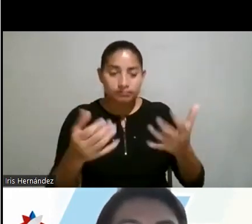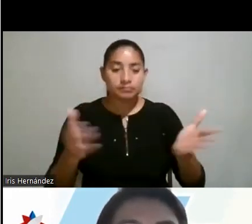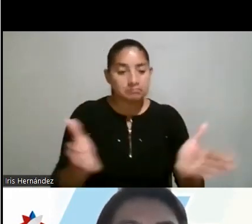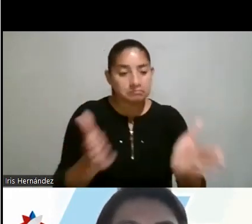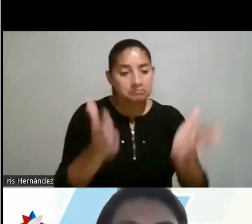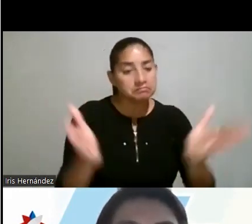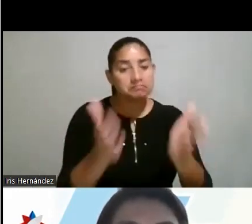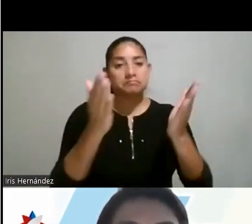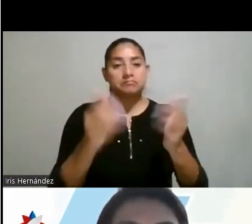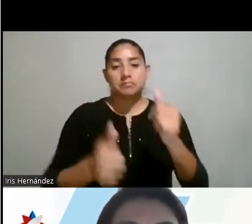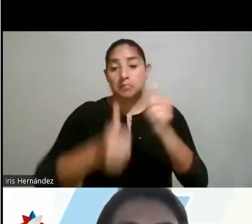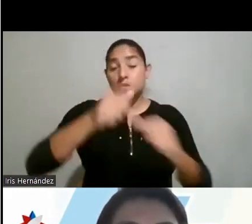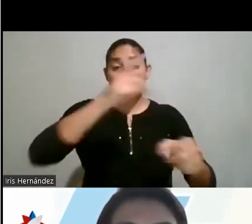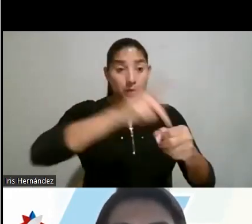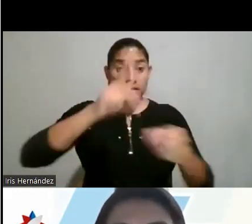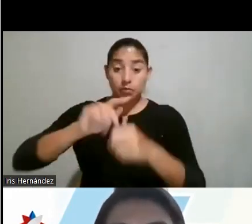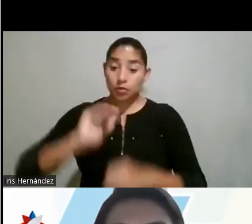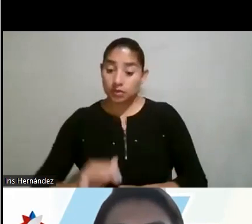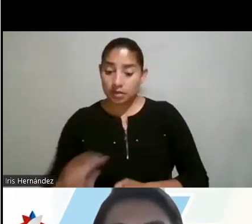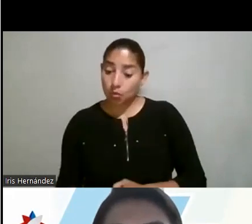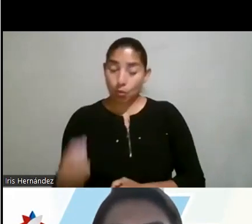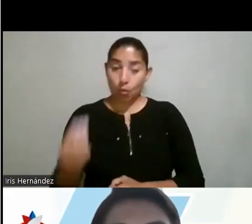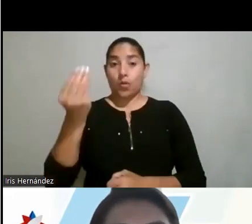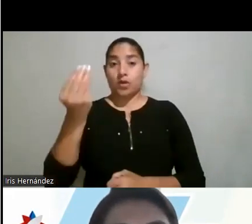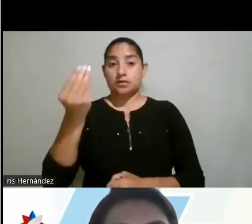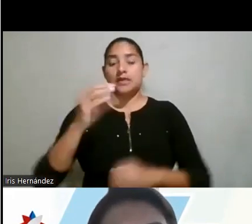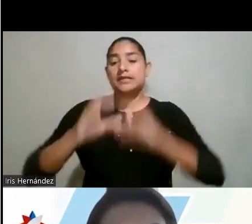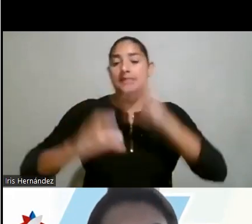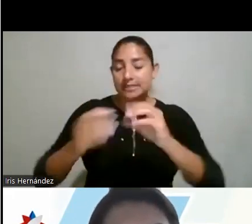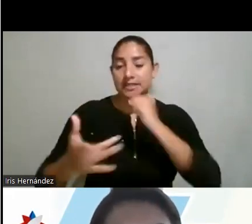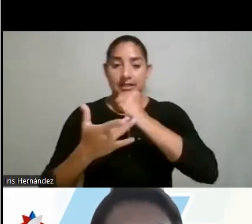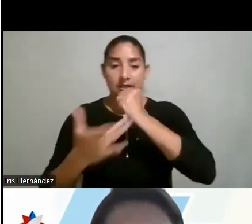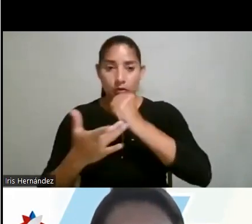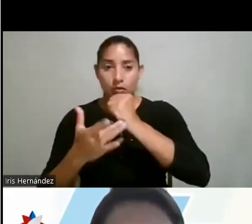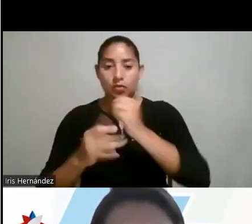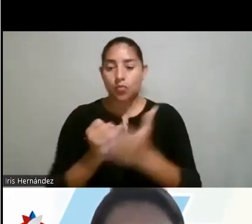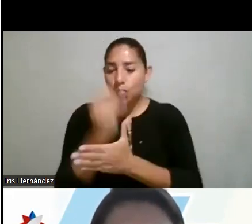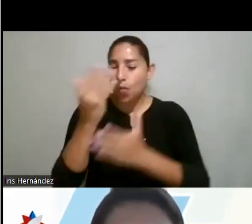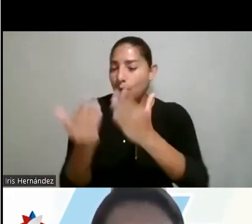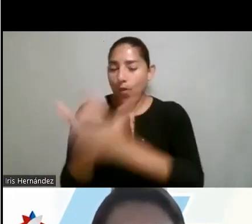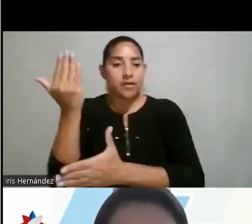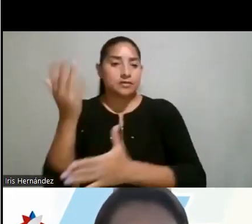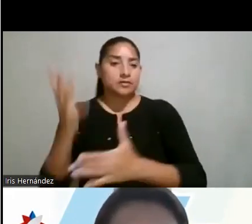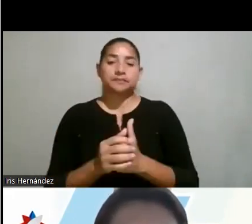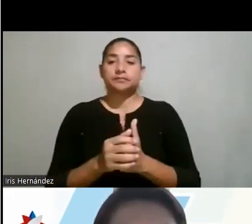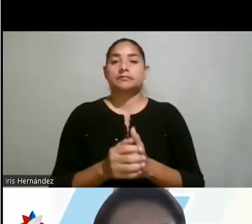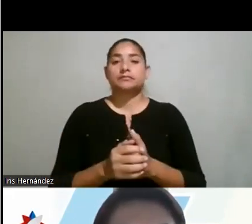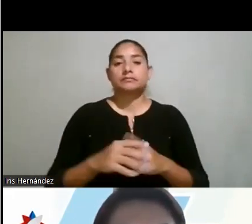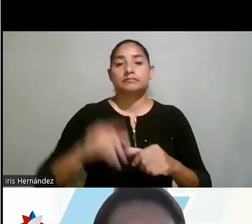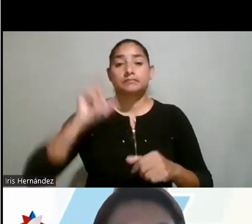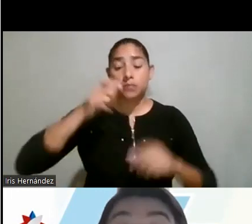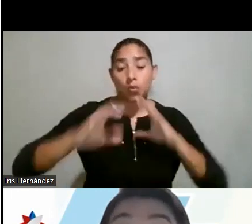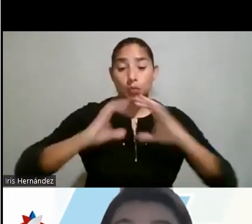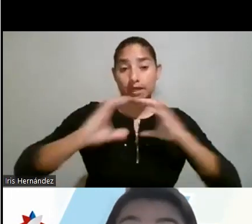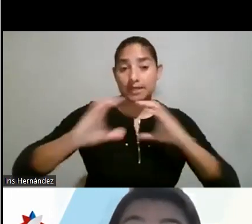una mayor participación de niñas y jóvenes en ciencia, tecnología e innovación y telecomunicaciones